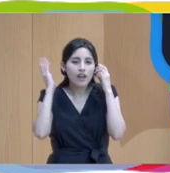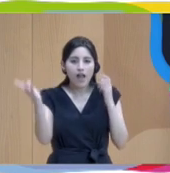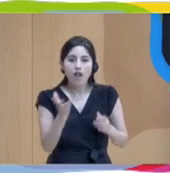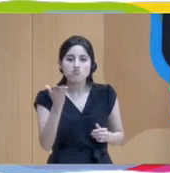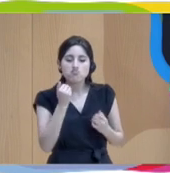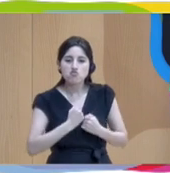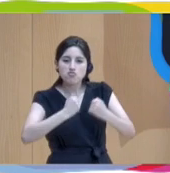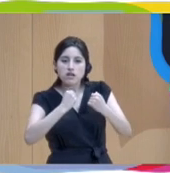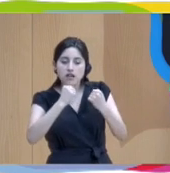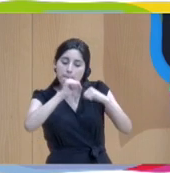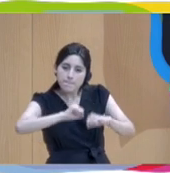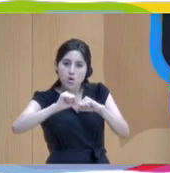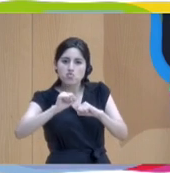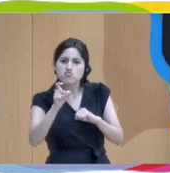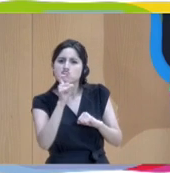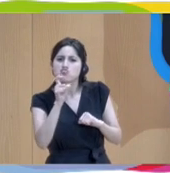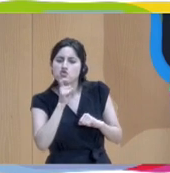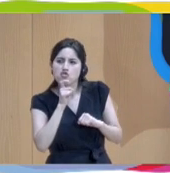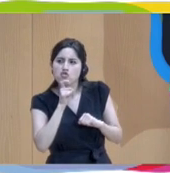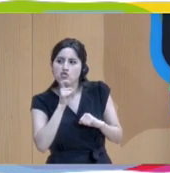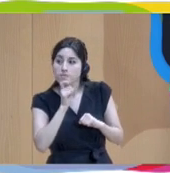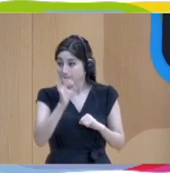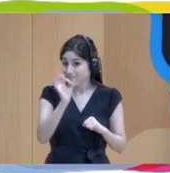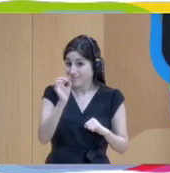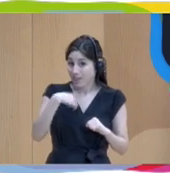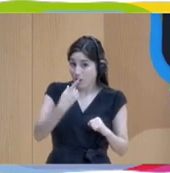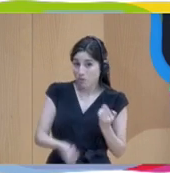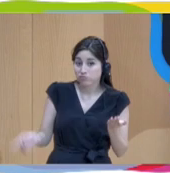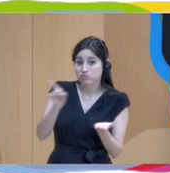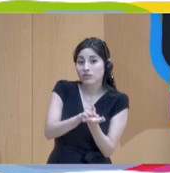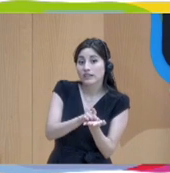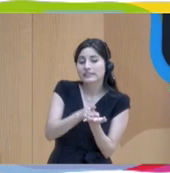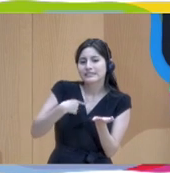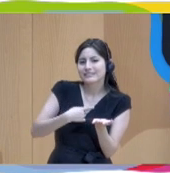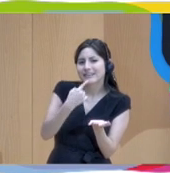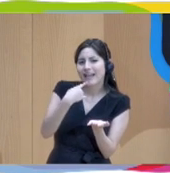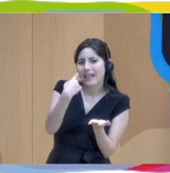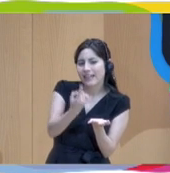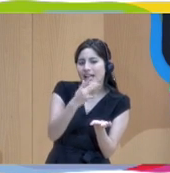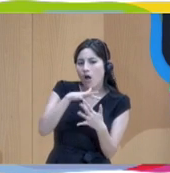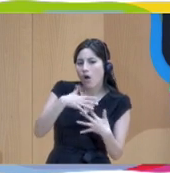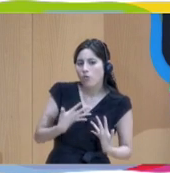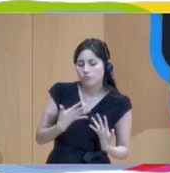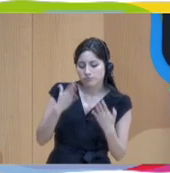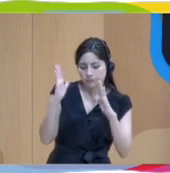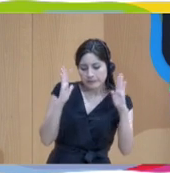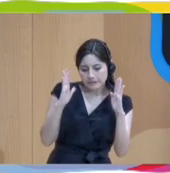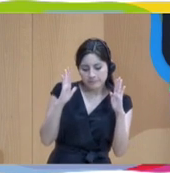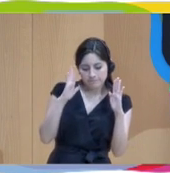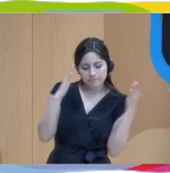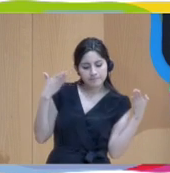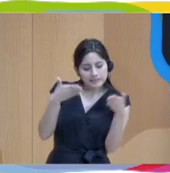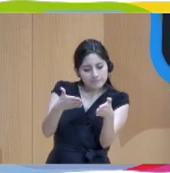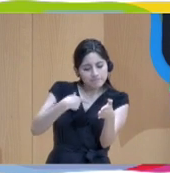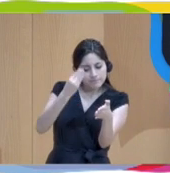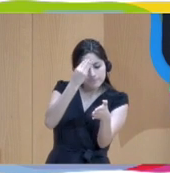ahora, en este diálogo, pero creo que la única cosa es poner la gente en el